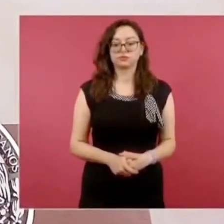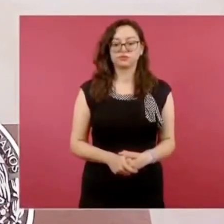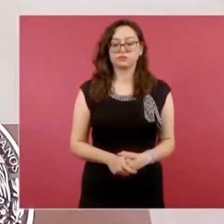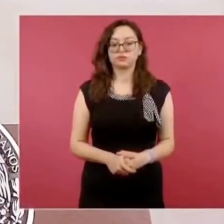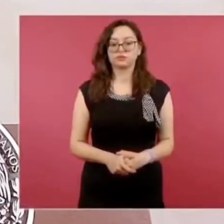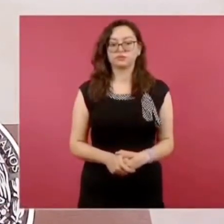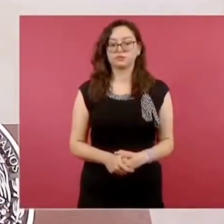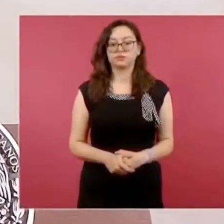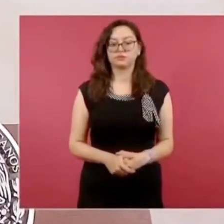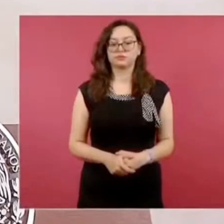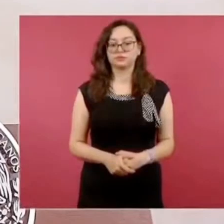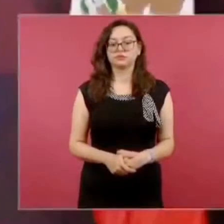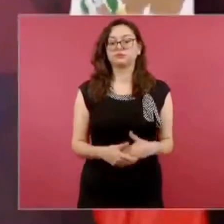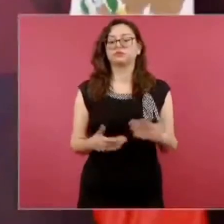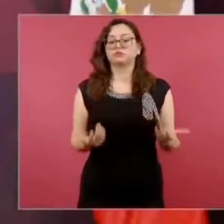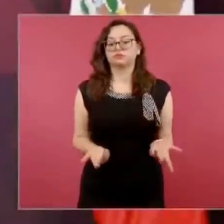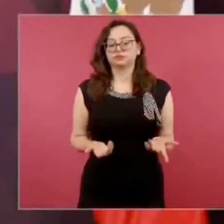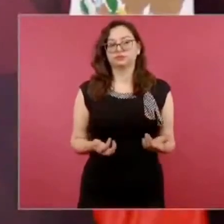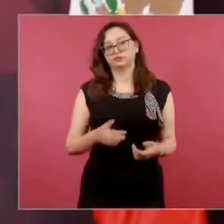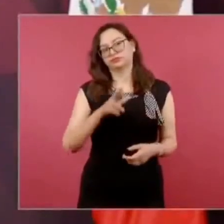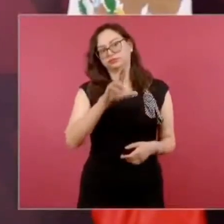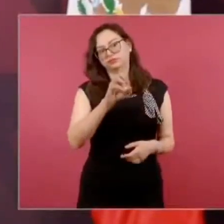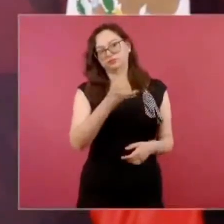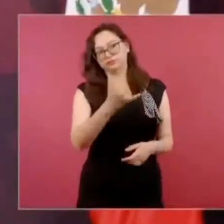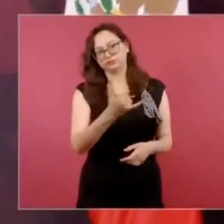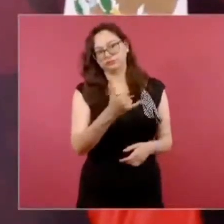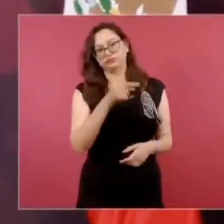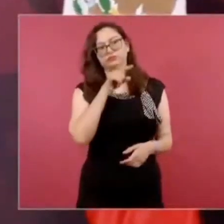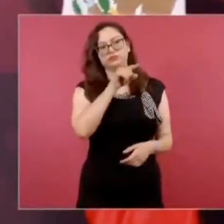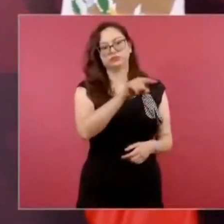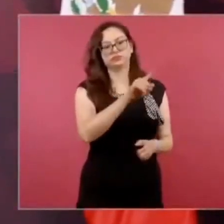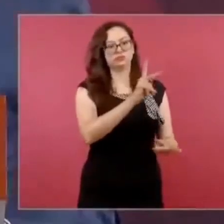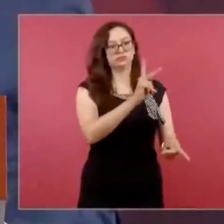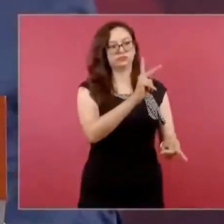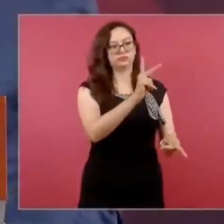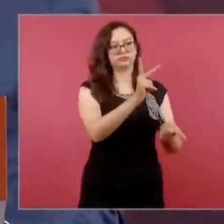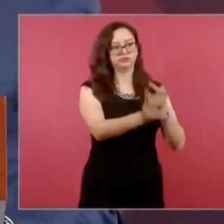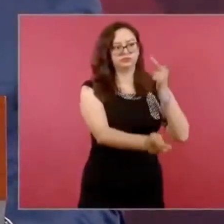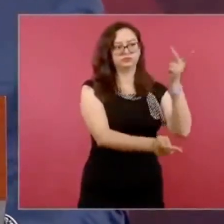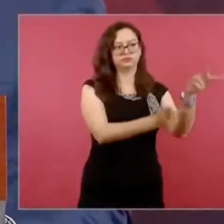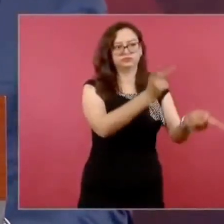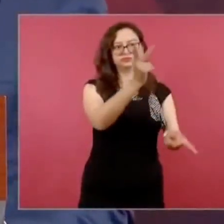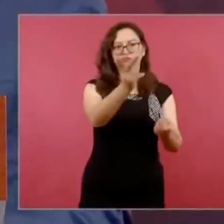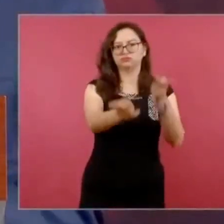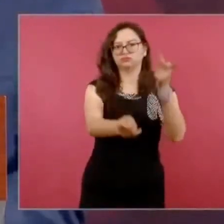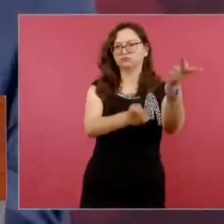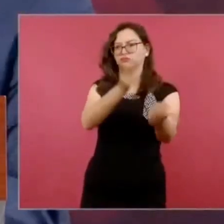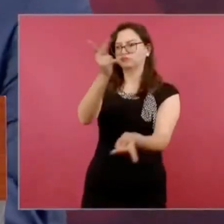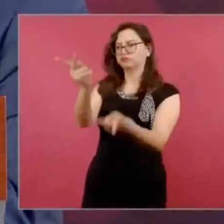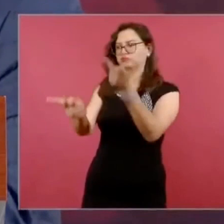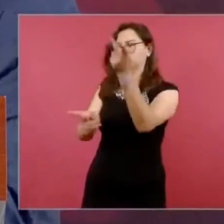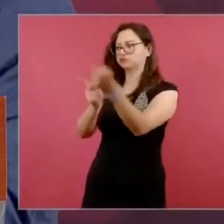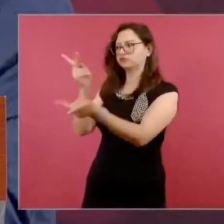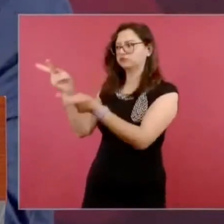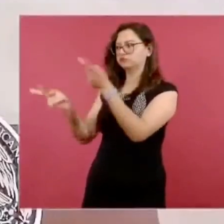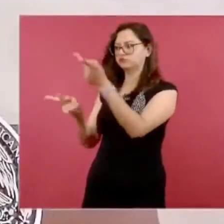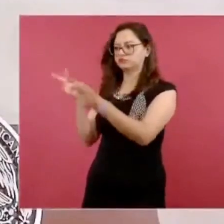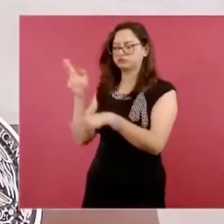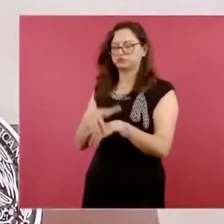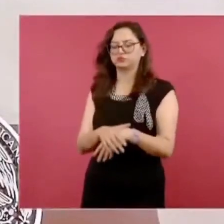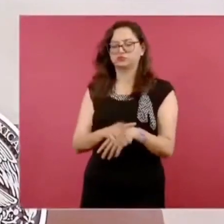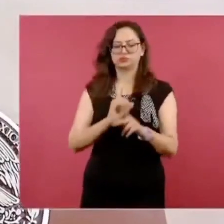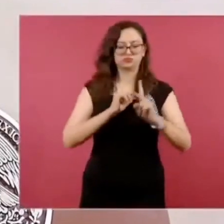te mandaría yo a preguntar por qué tanta diferencia entre la encuesta